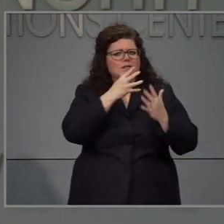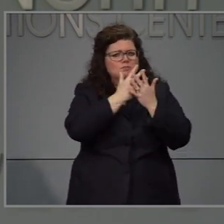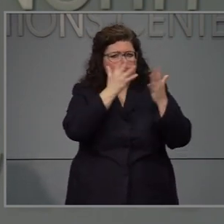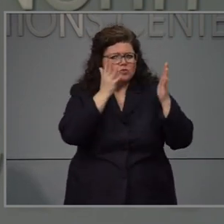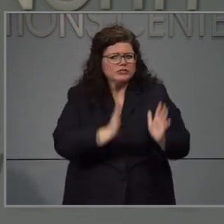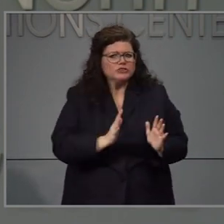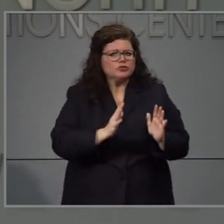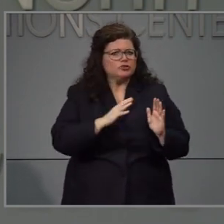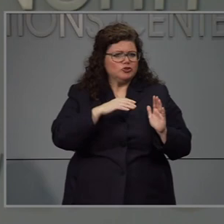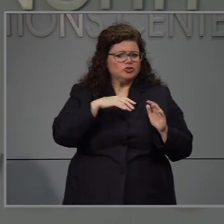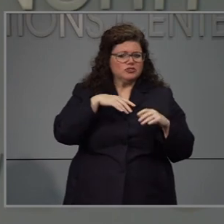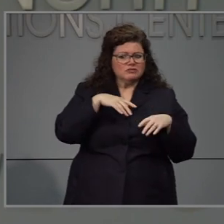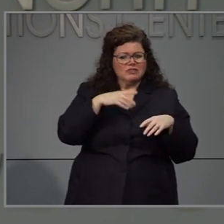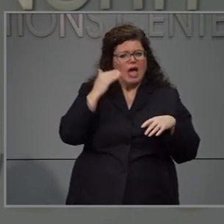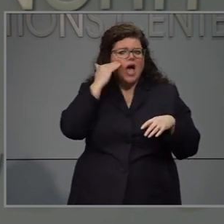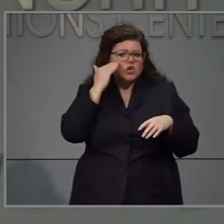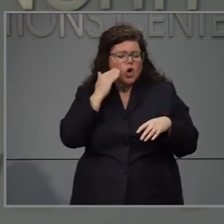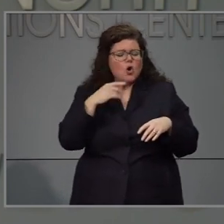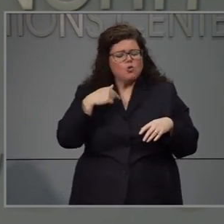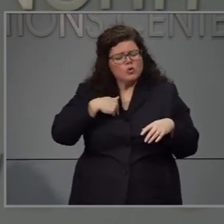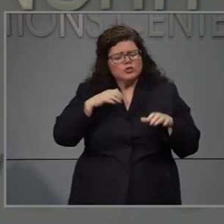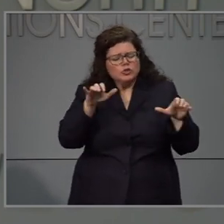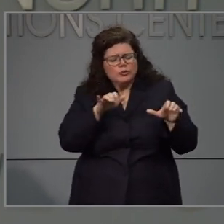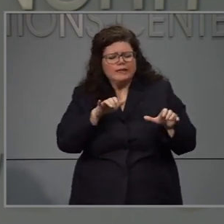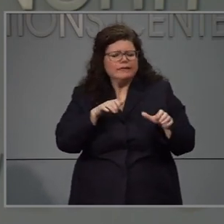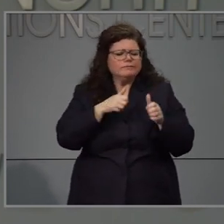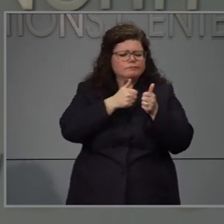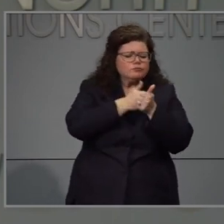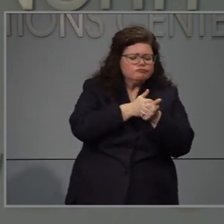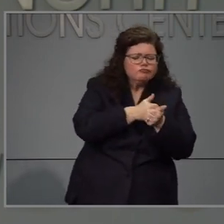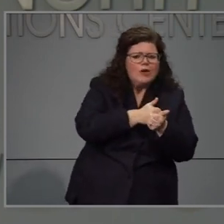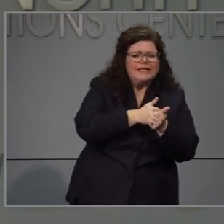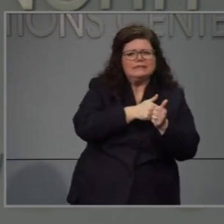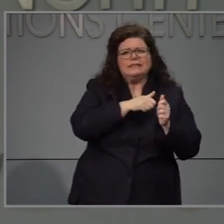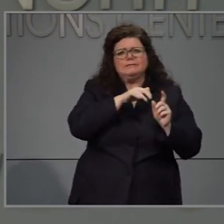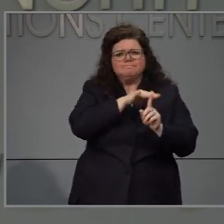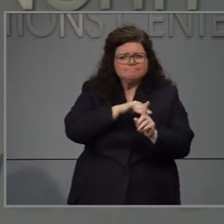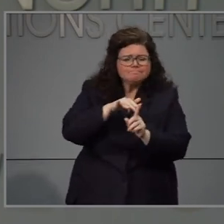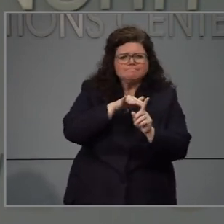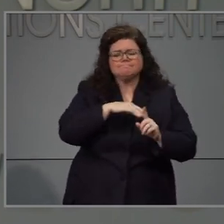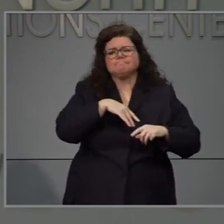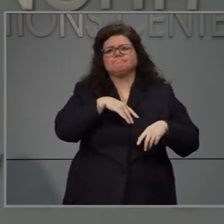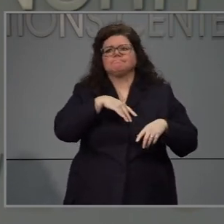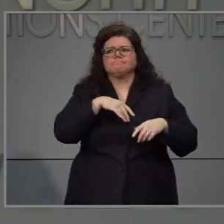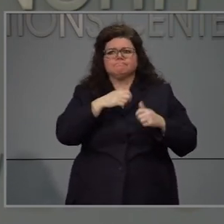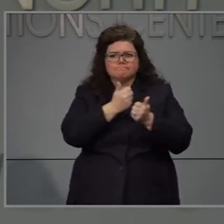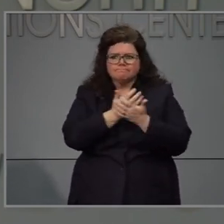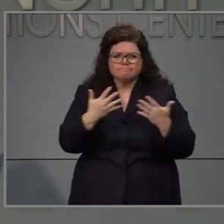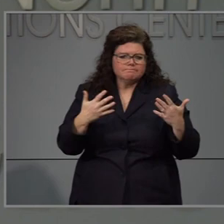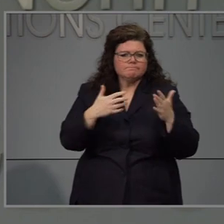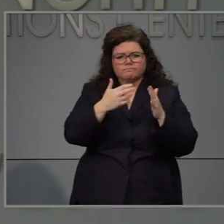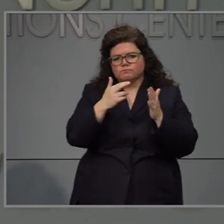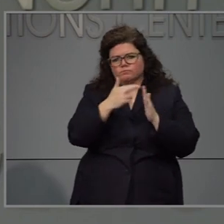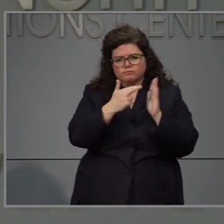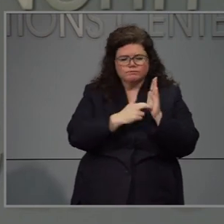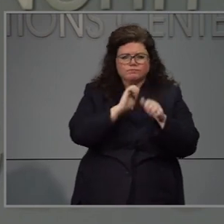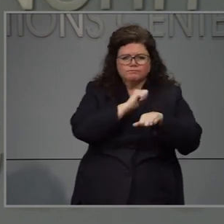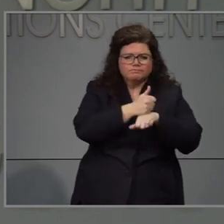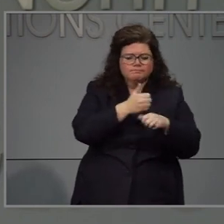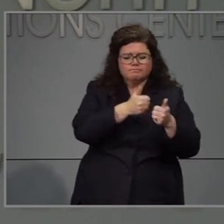las pararon las pruebas. Porque las pararon las pruebas. Y también que hay sobre el distanciamiento social.